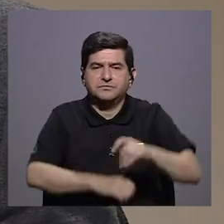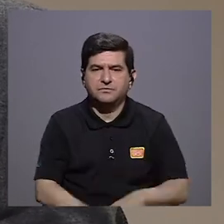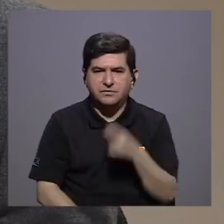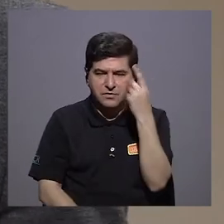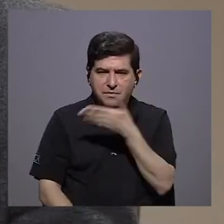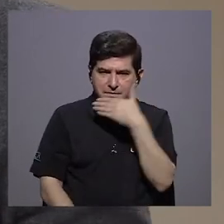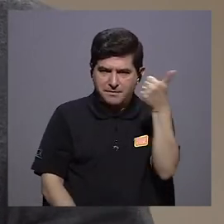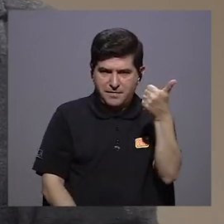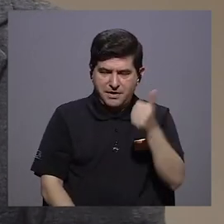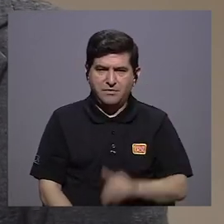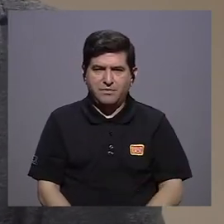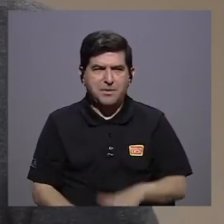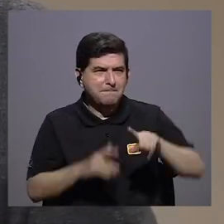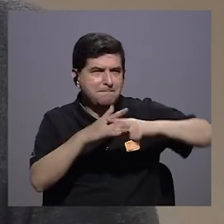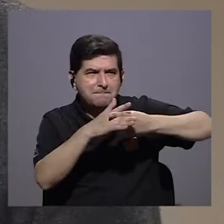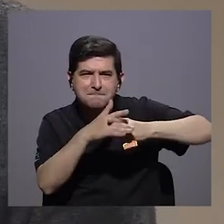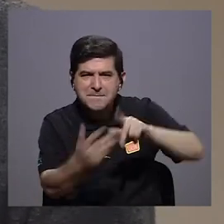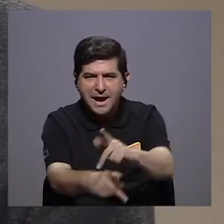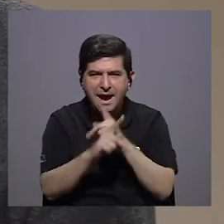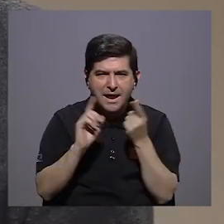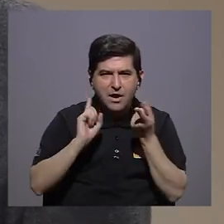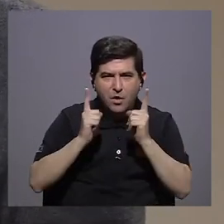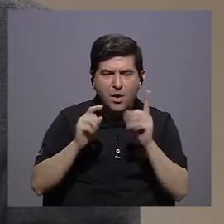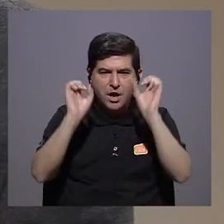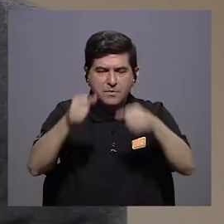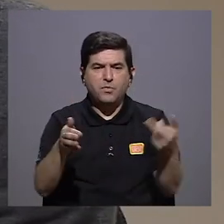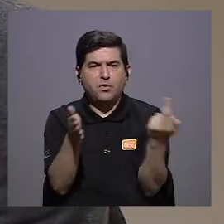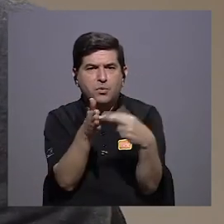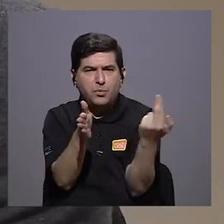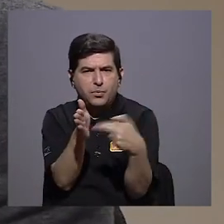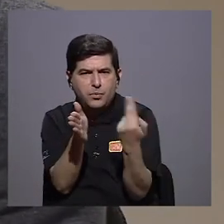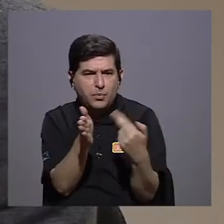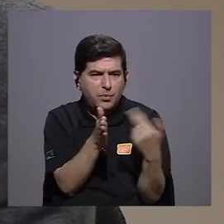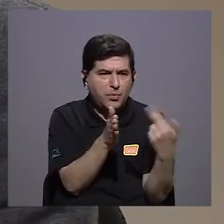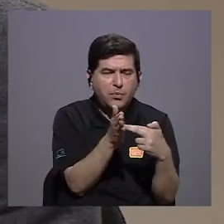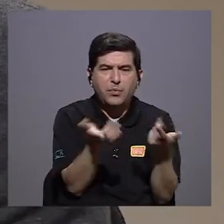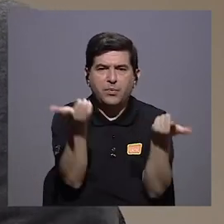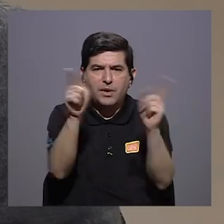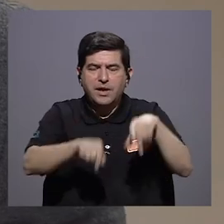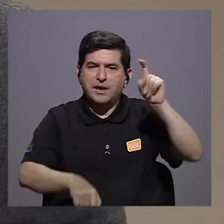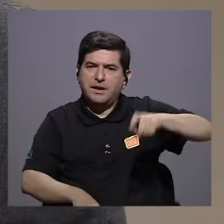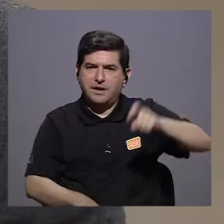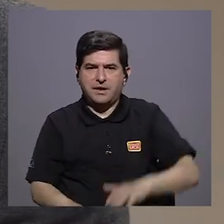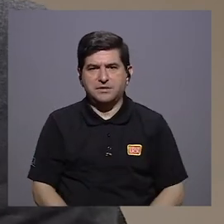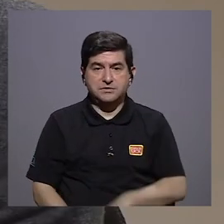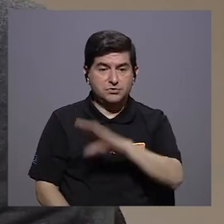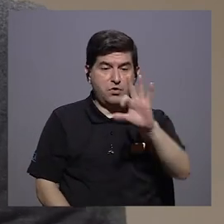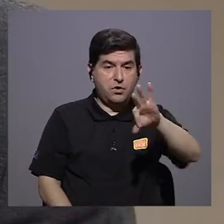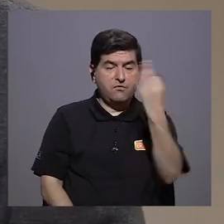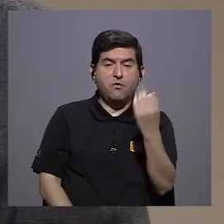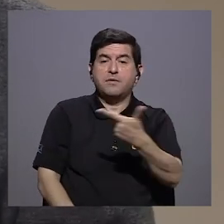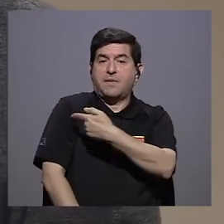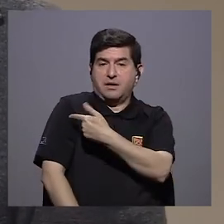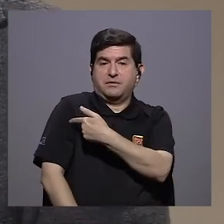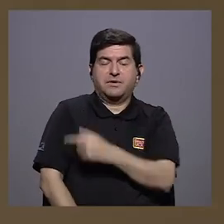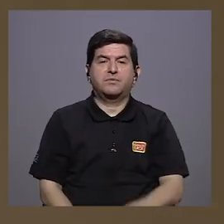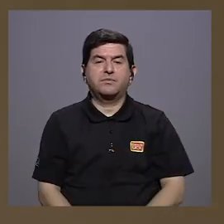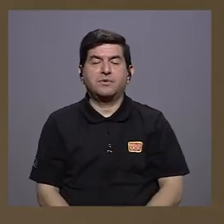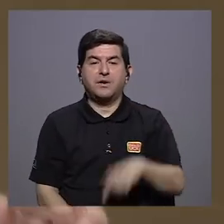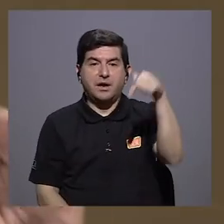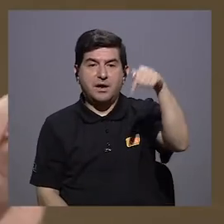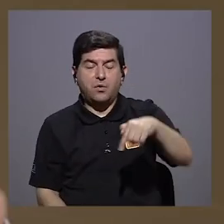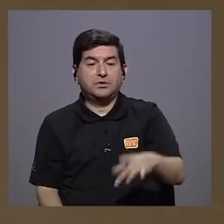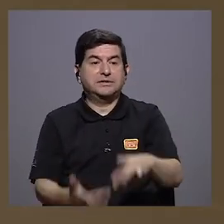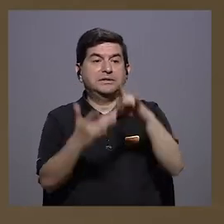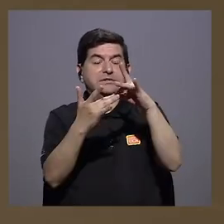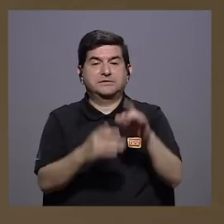y entender mejor cuál es el mecanismo de protección para poder replicarlo en el caso que sea necesario, inclusive en la forma de una vacuna. Hoy,